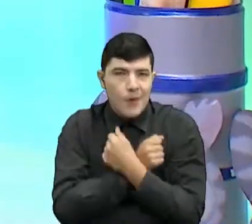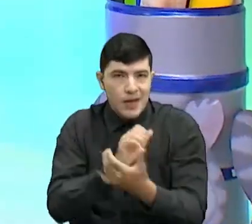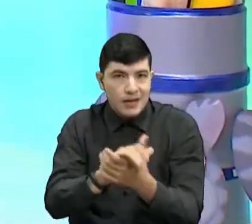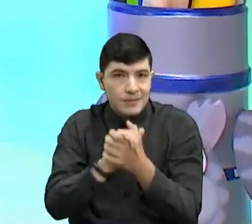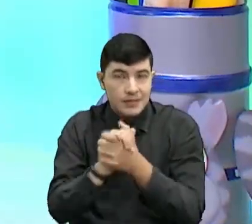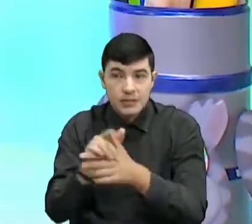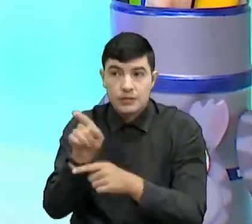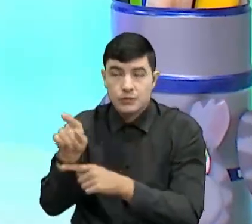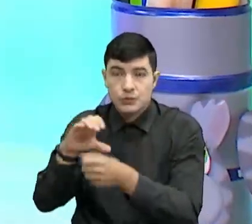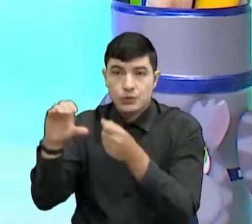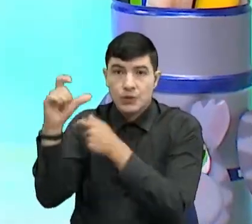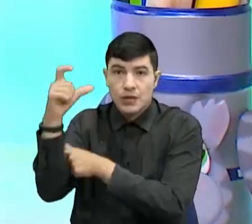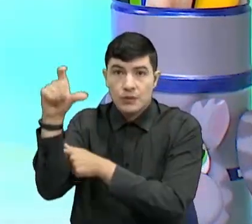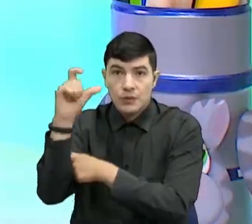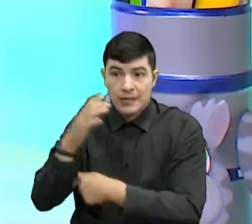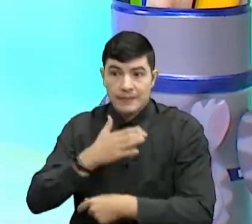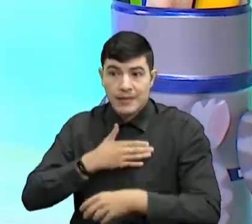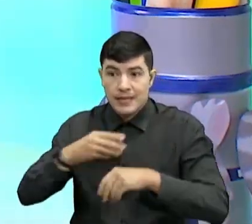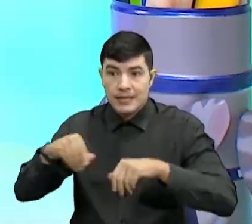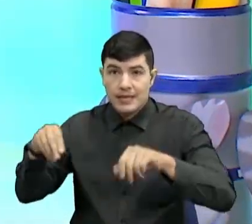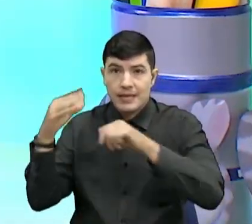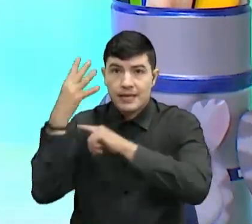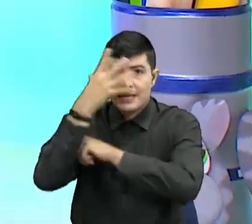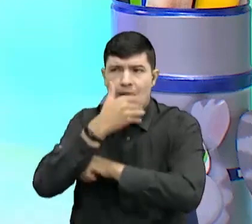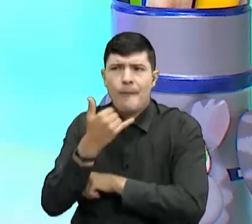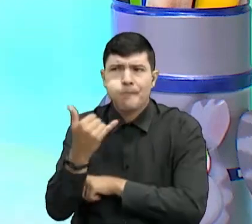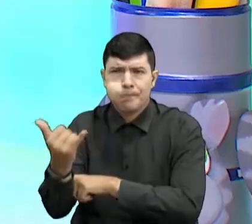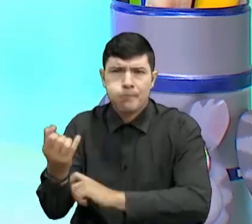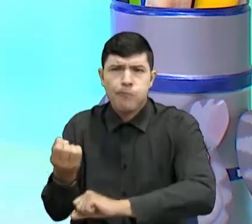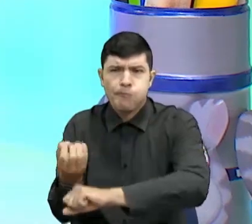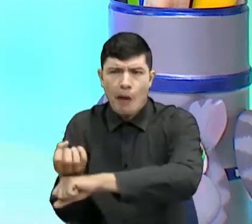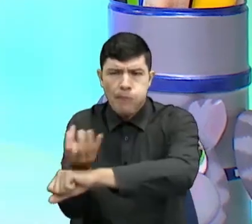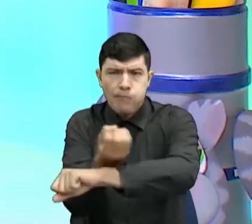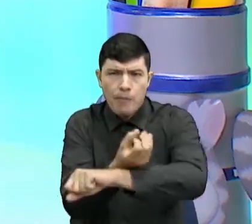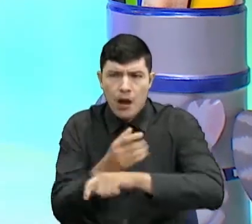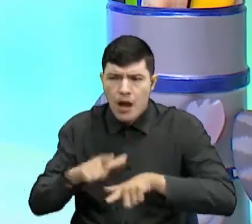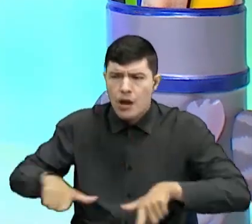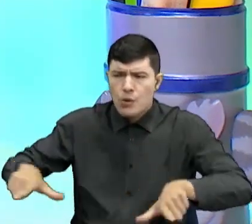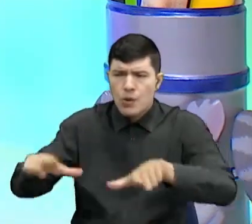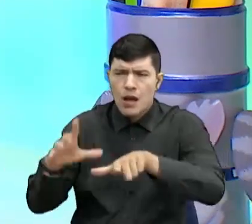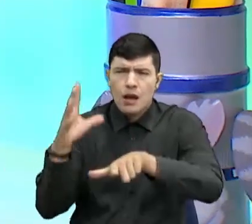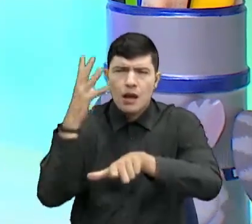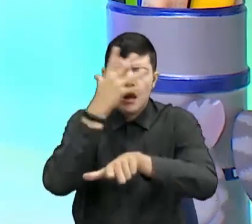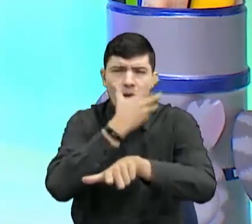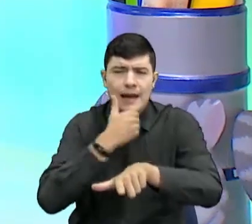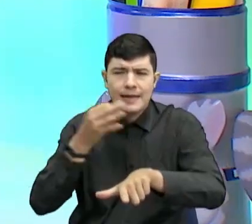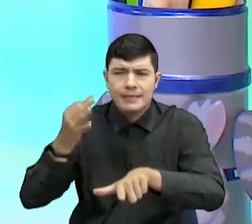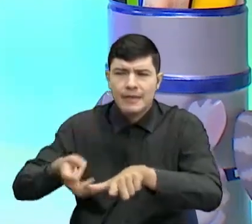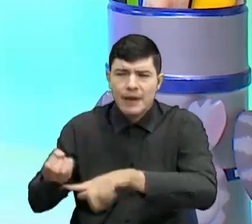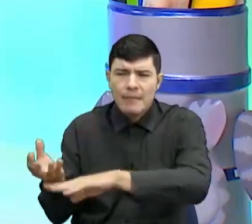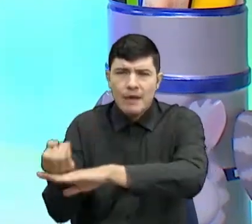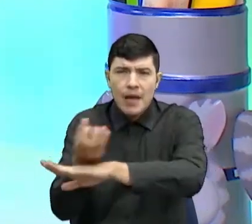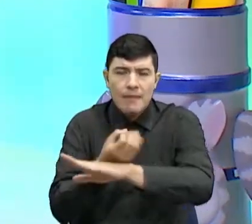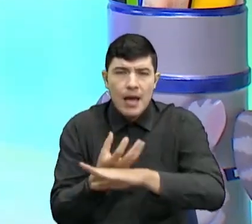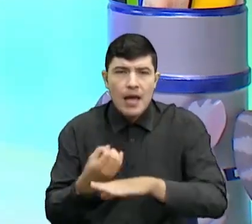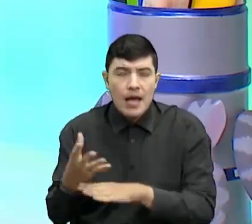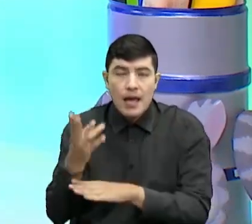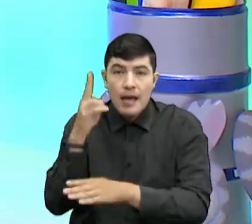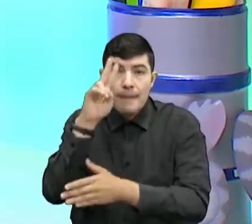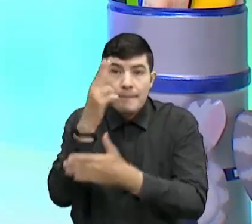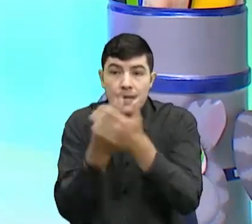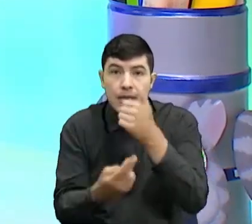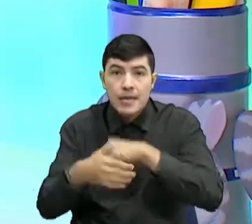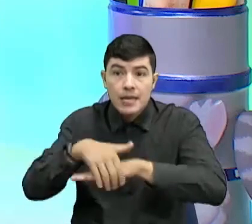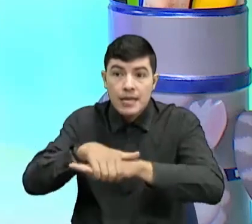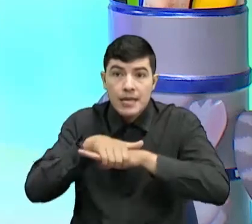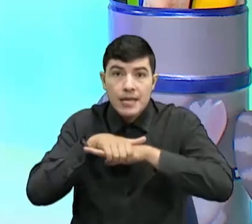la ciudad de Pucuta, en mi tierrita hermosa, existe un jardín que es precioso. Se llama Jardín Infantil Bilingüe Mi Primer Paso.